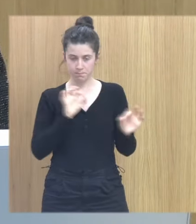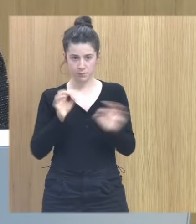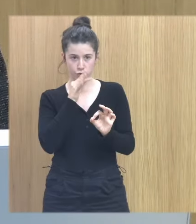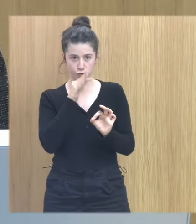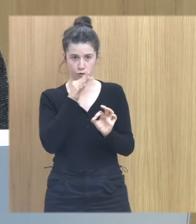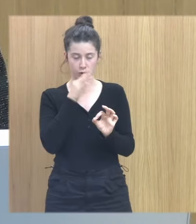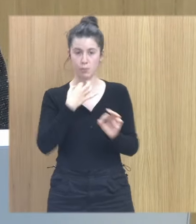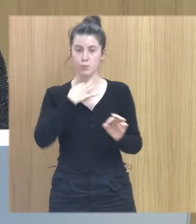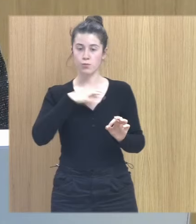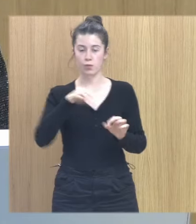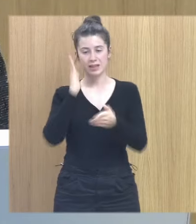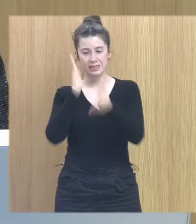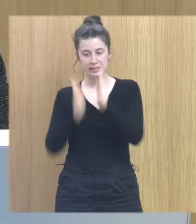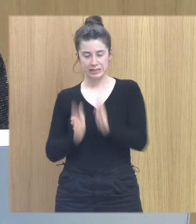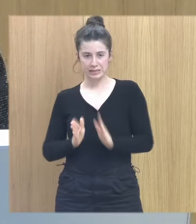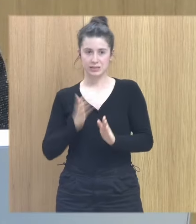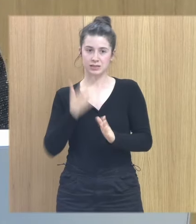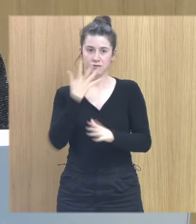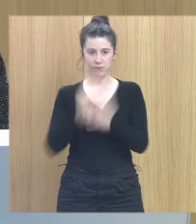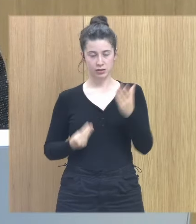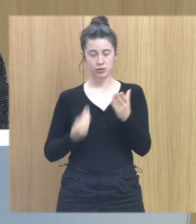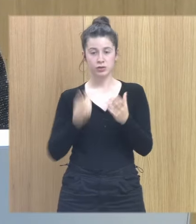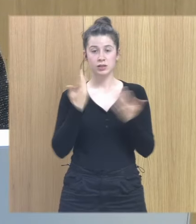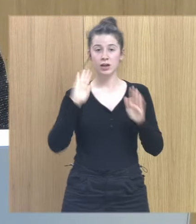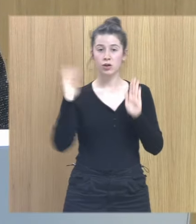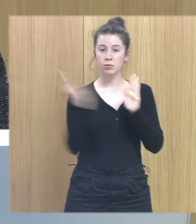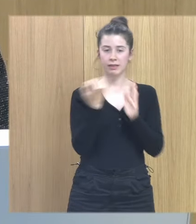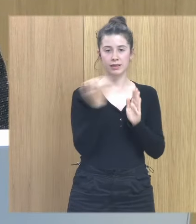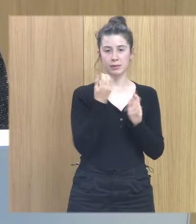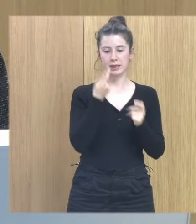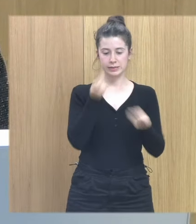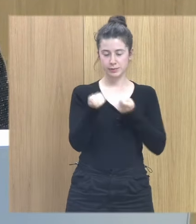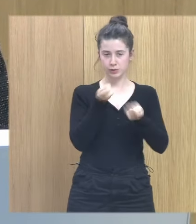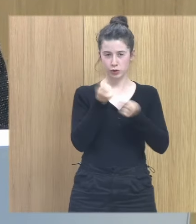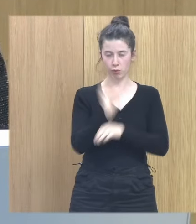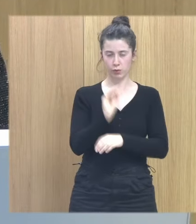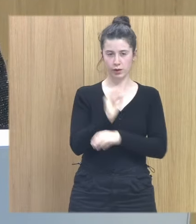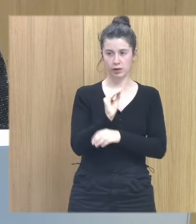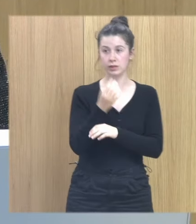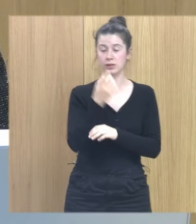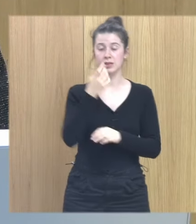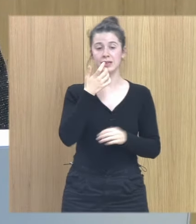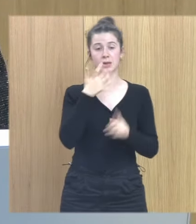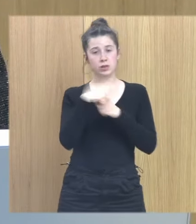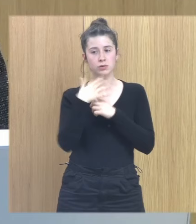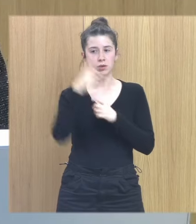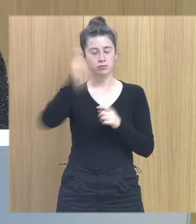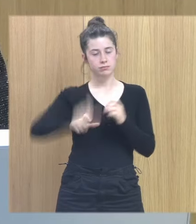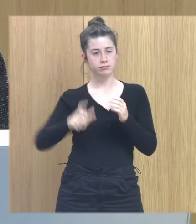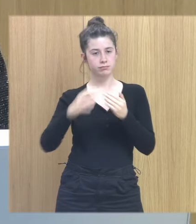entonces en general la confrontación hay que manejarla con mucho cuidado pero cuando uno trabaja con personas con historias de trauma la